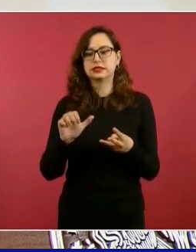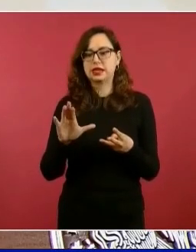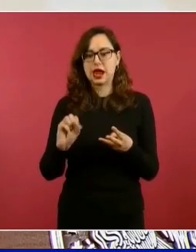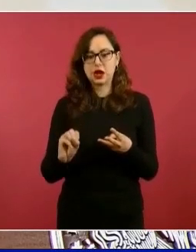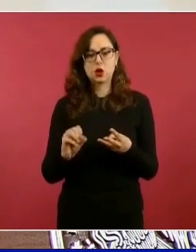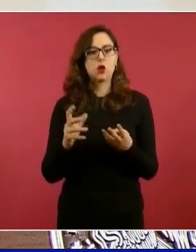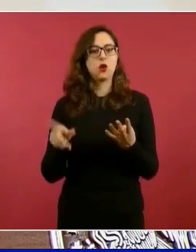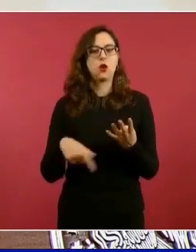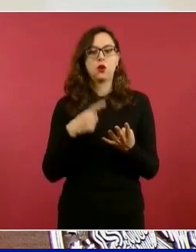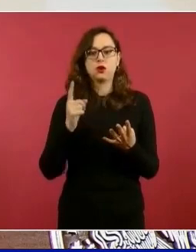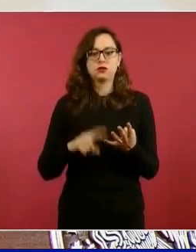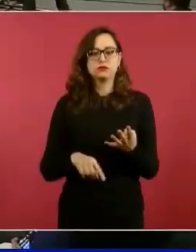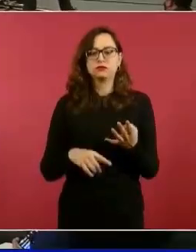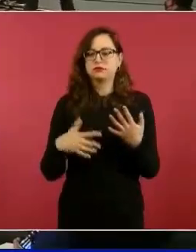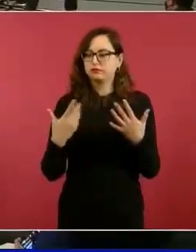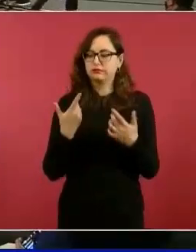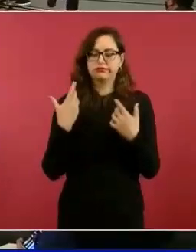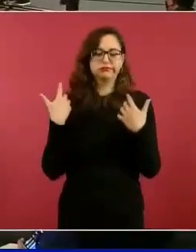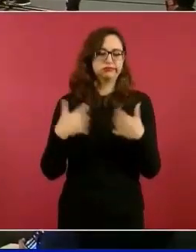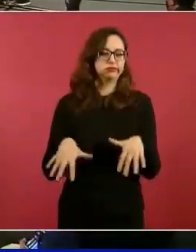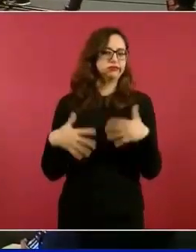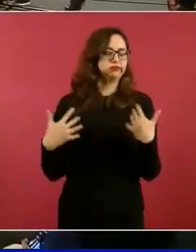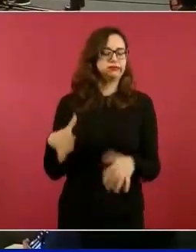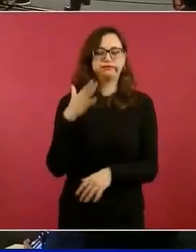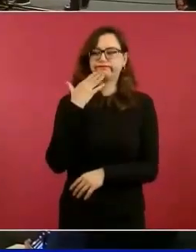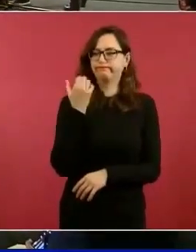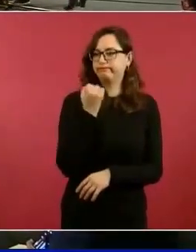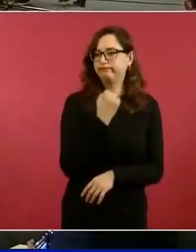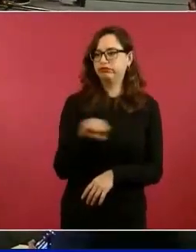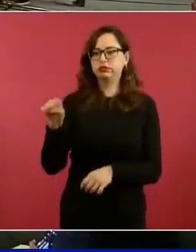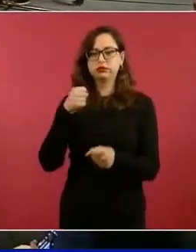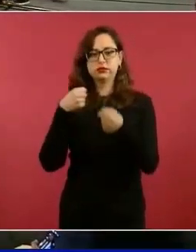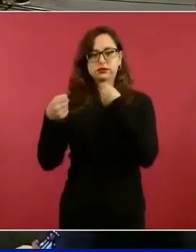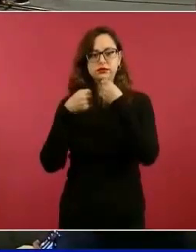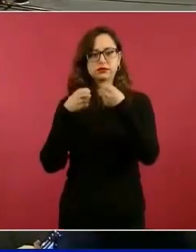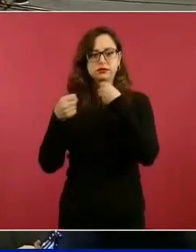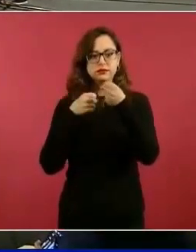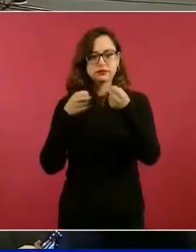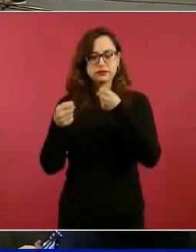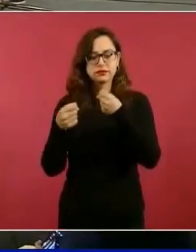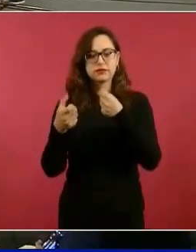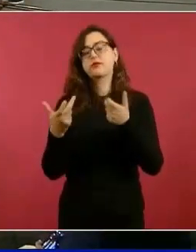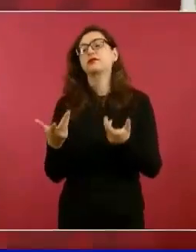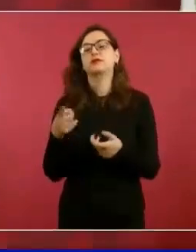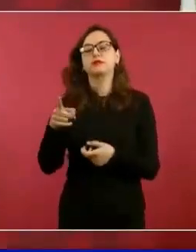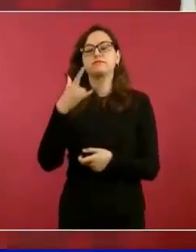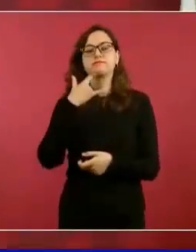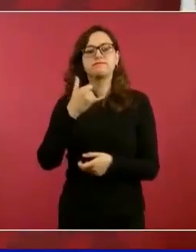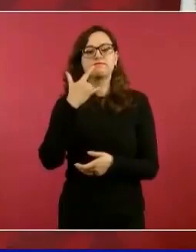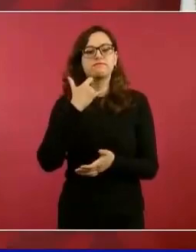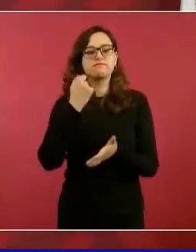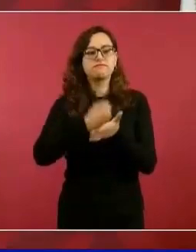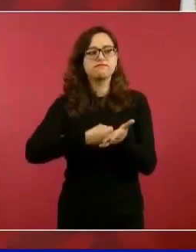Don Daniel, excepcional, siempre luchador